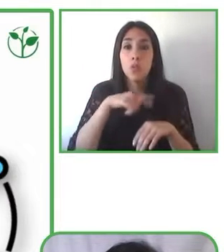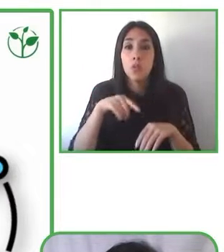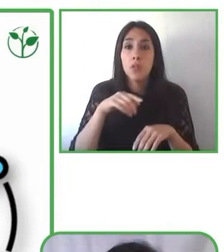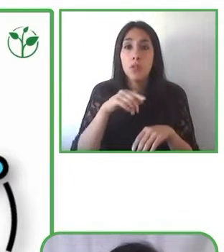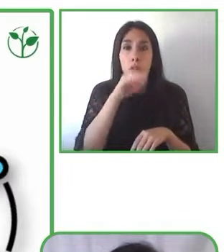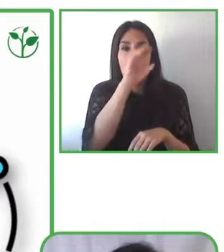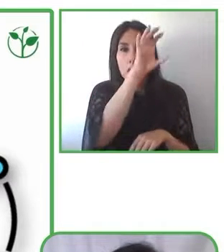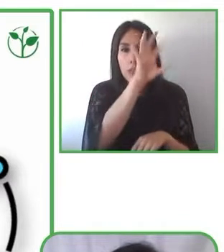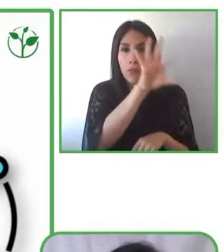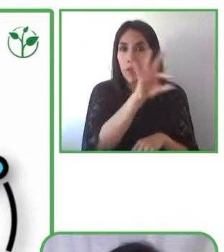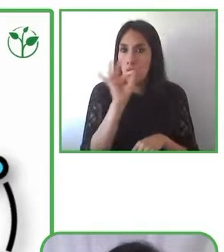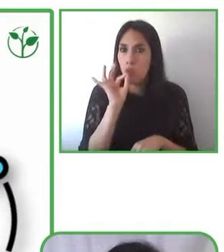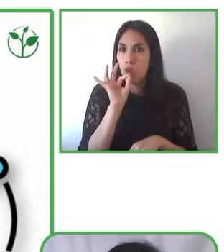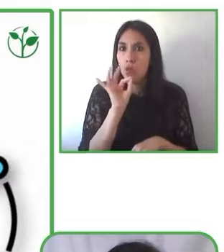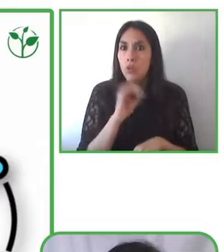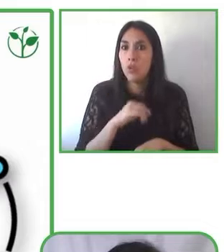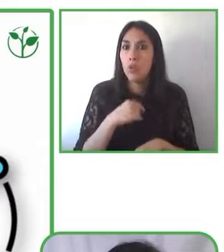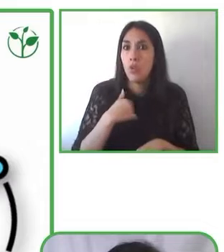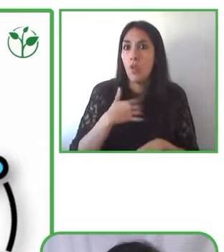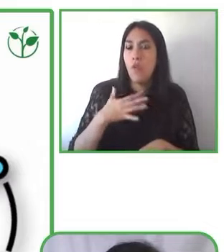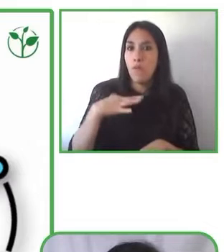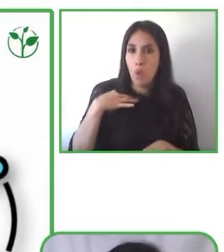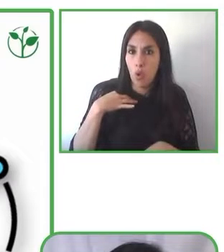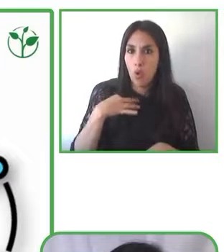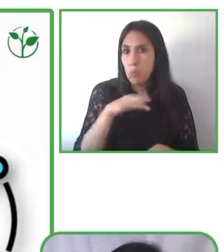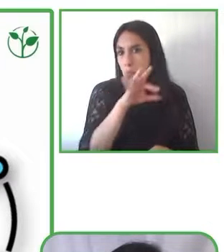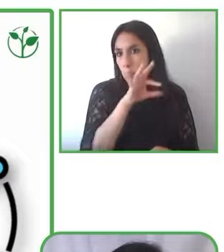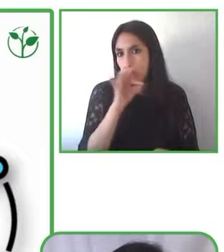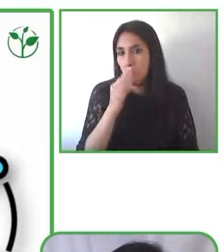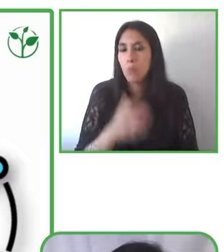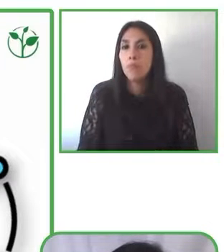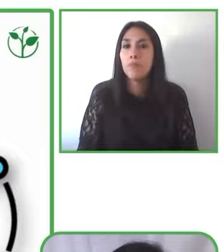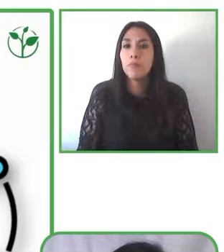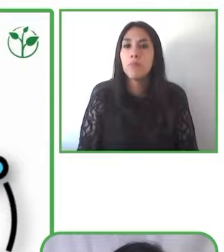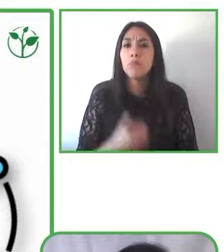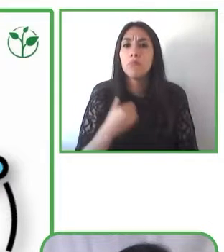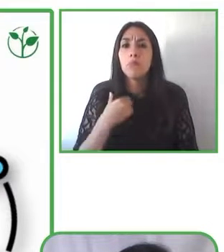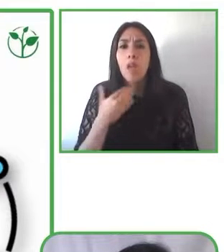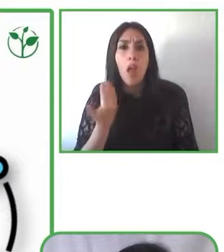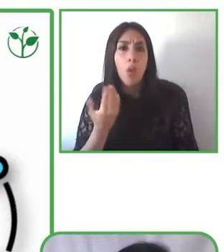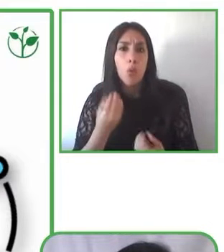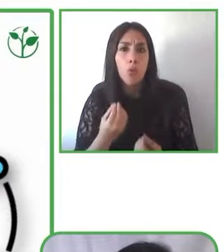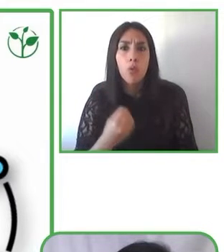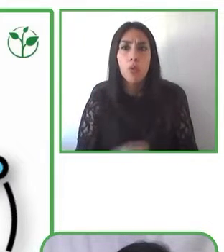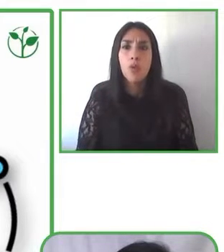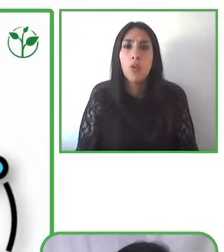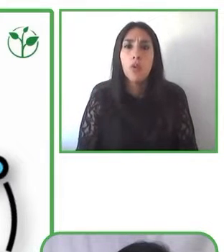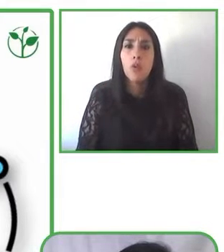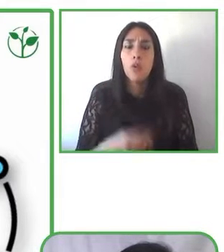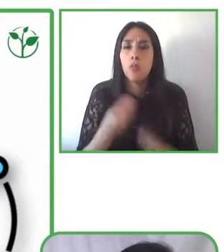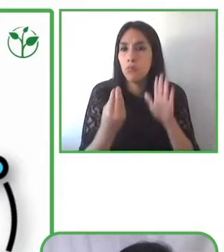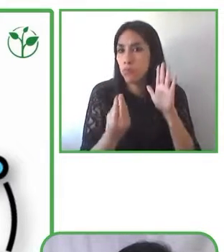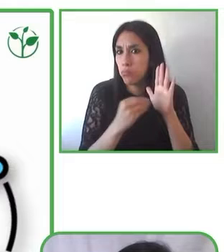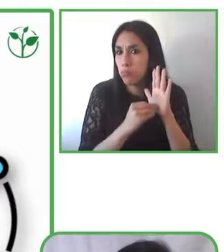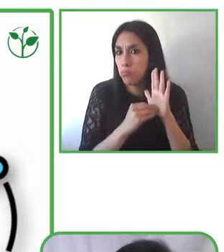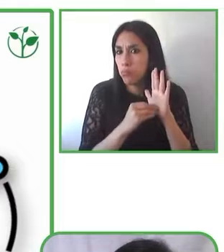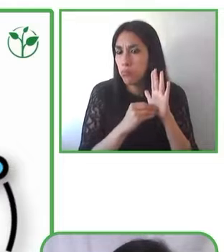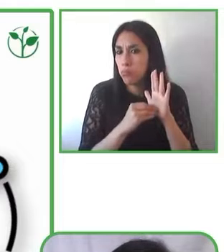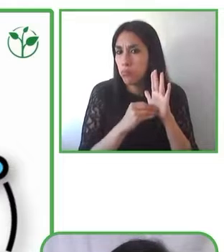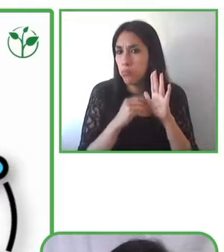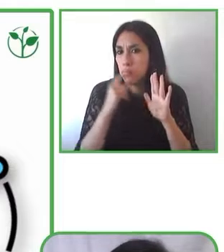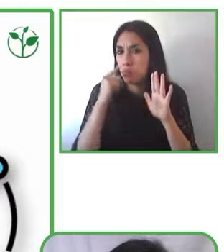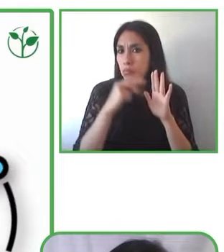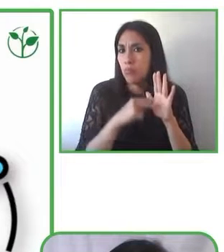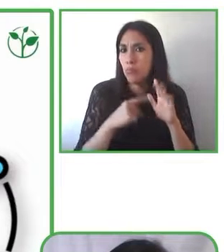estudiantes y de los nuevos profesionales que se insertan en la vida dentro de nuestra ciudad y que muchos han